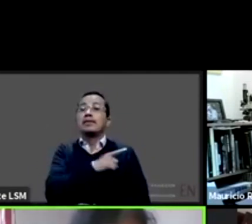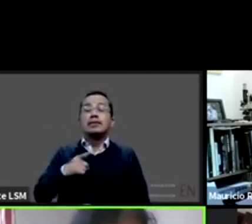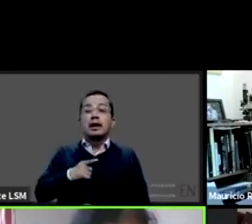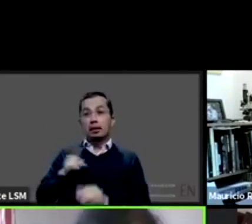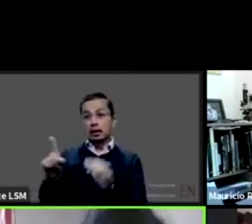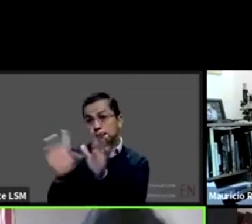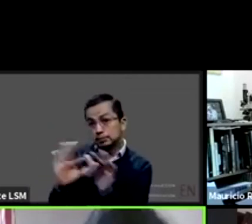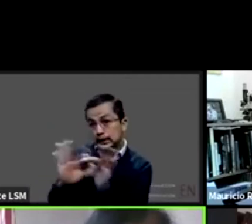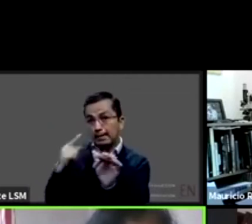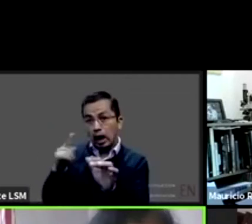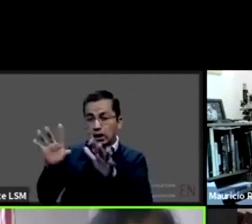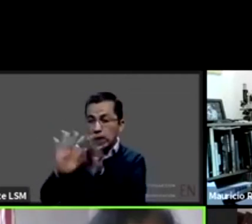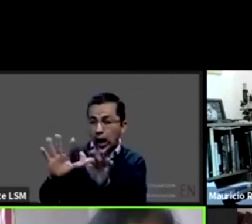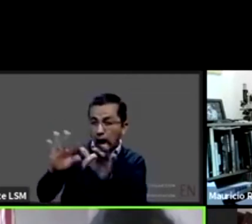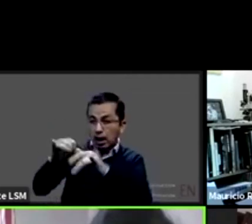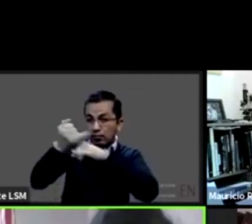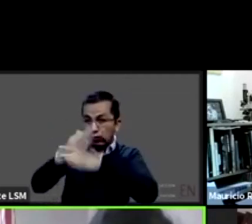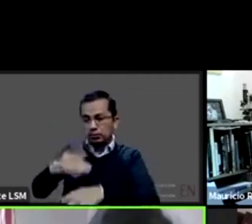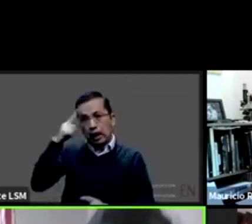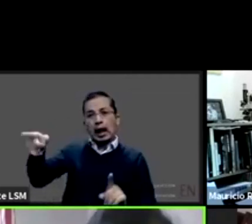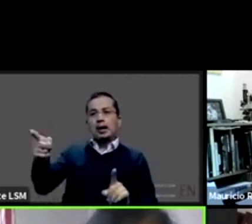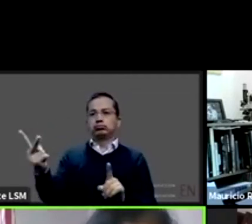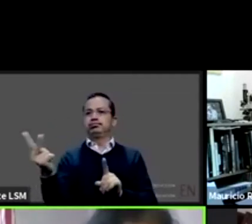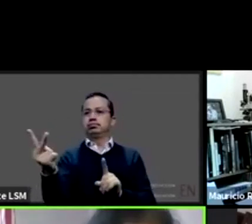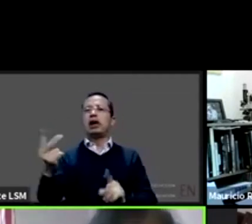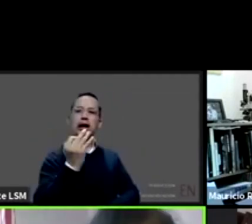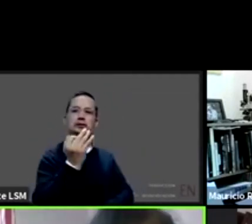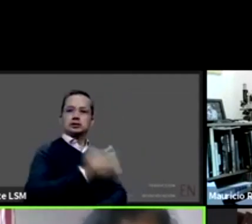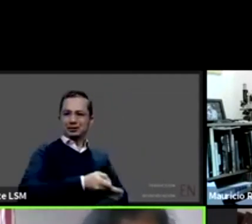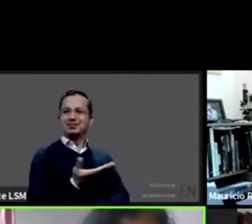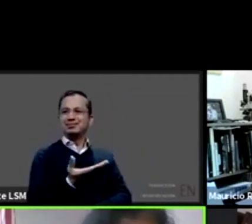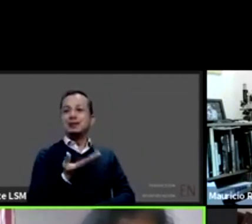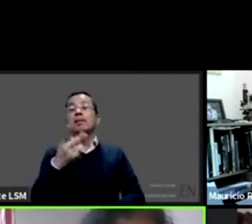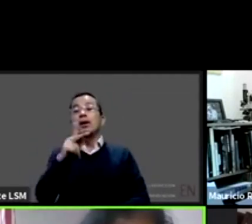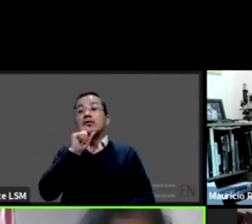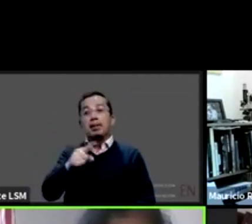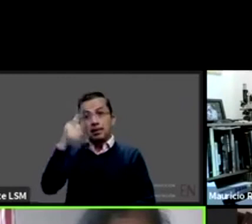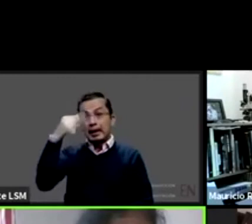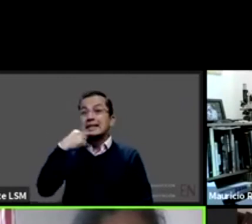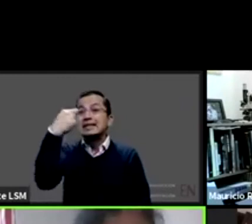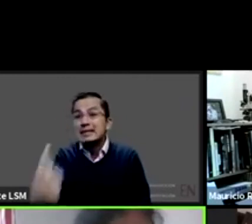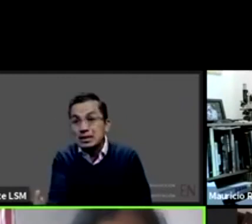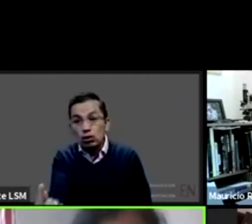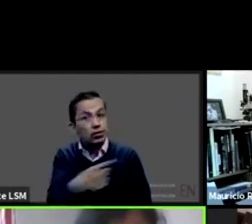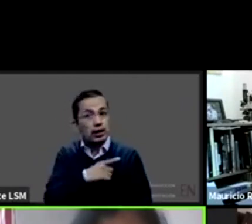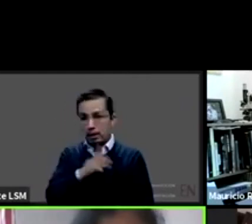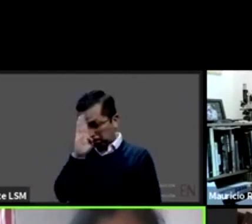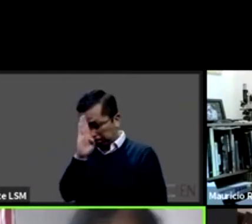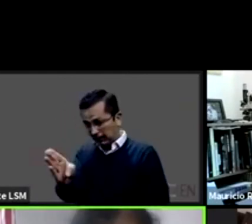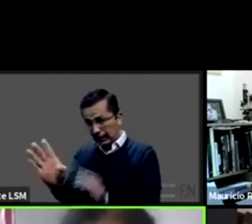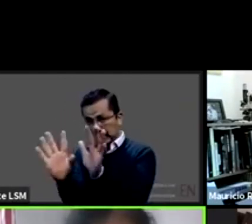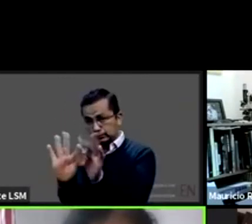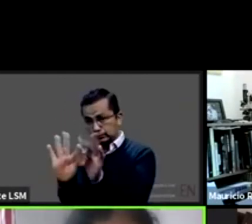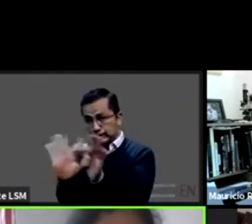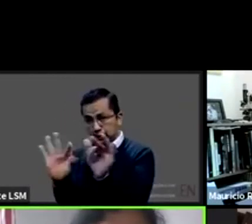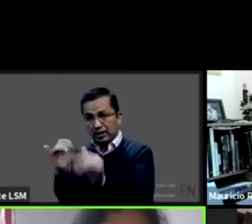el conducto de información que se tiene que dar a los niños niñas y adolescentes generalmente lo que